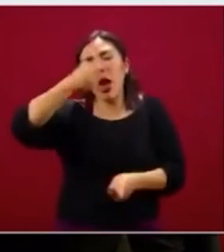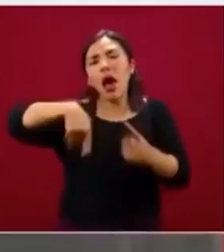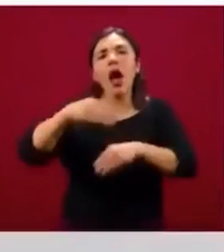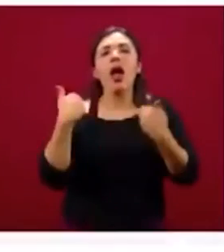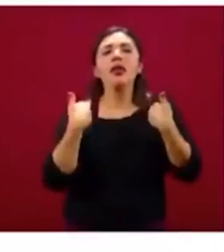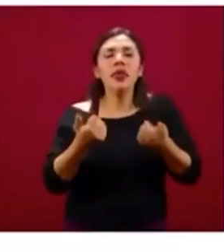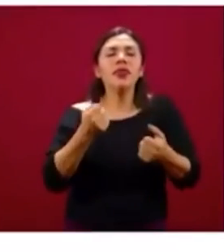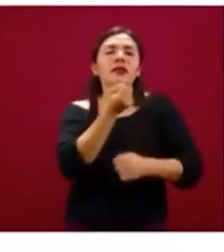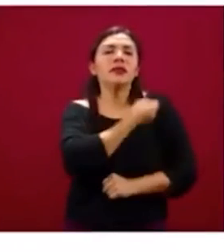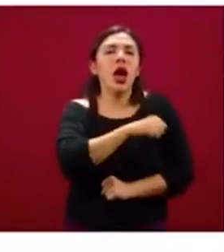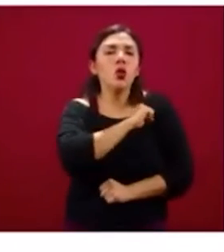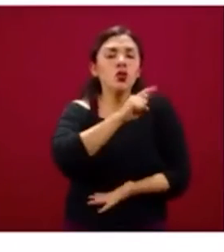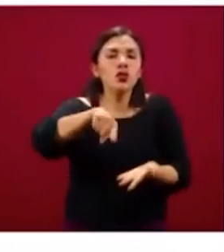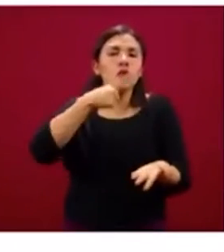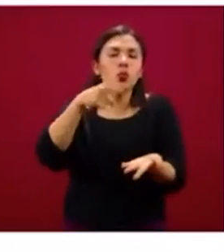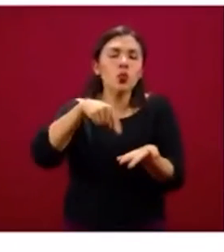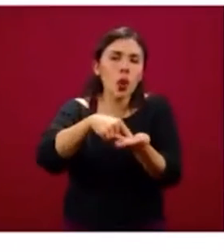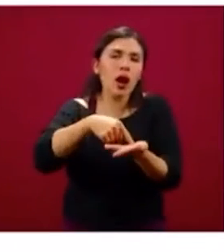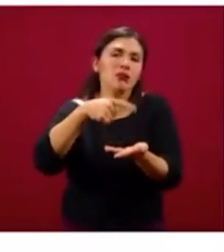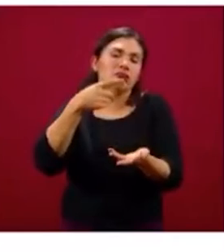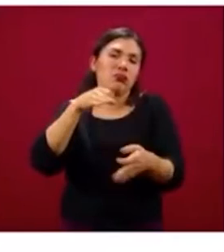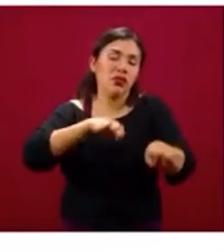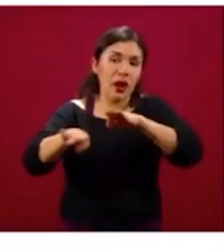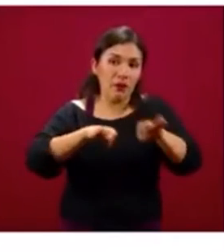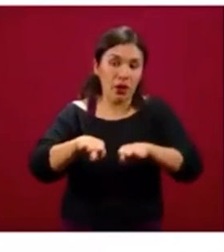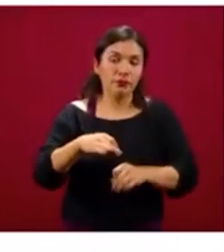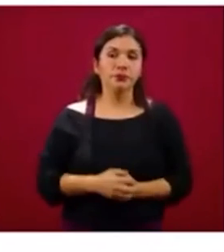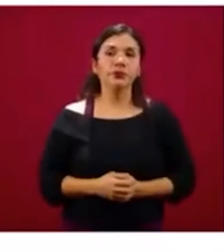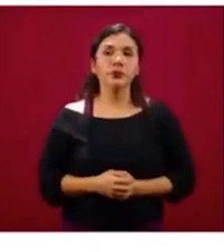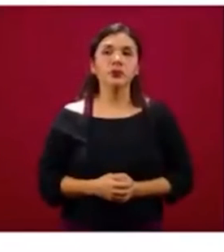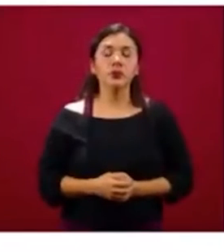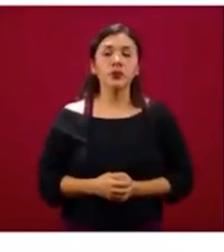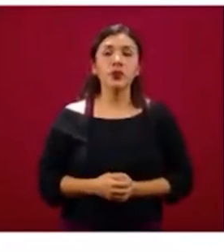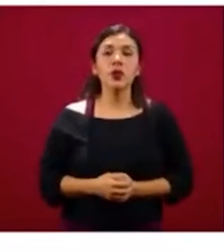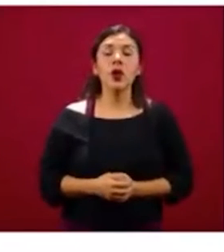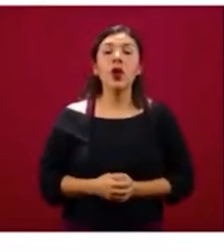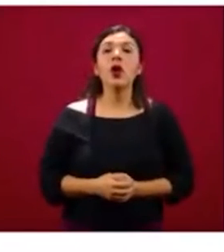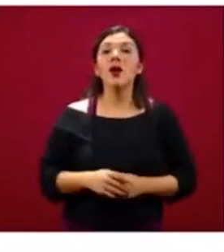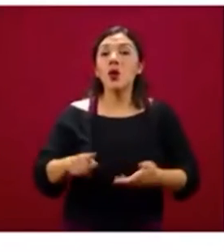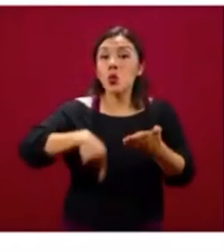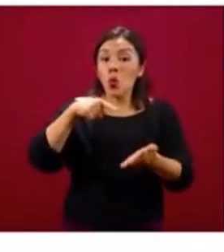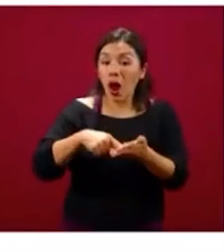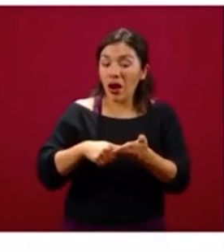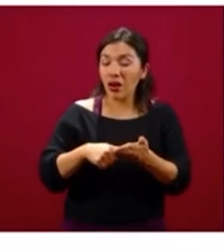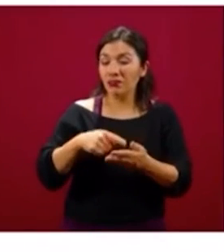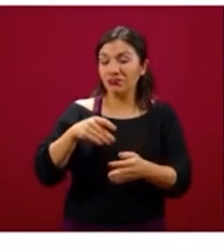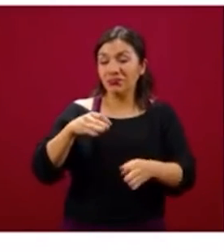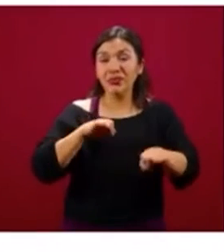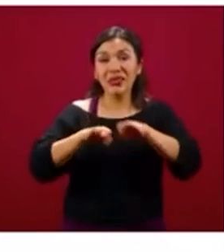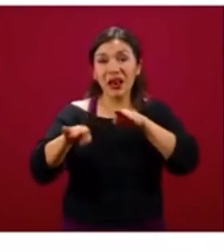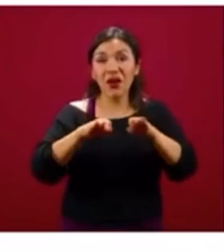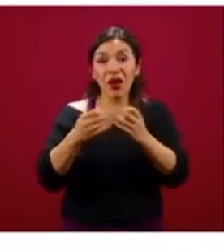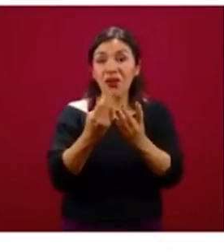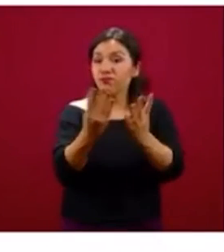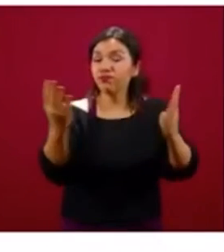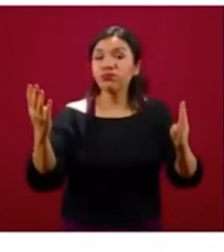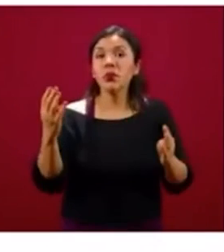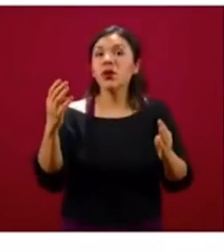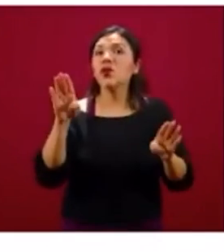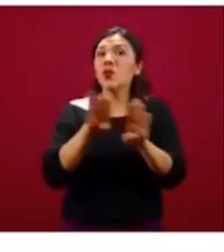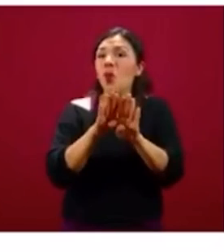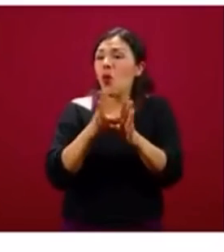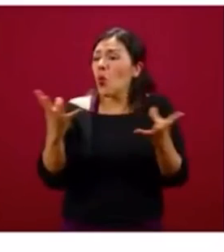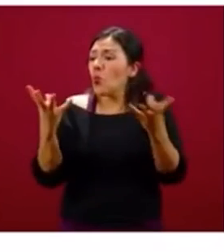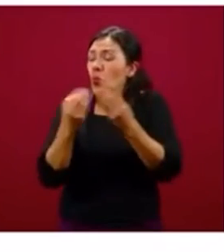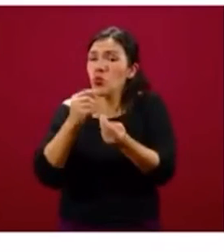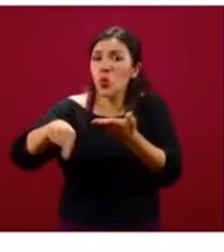limitar los espacios con barreras físicas si no se puede aumentar. Esto quiere decir